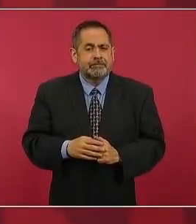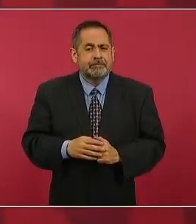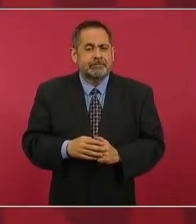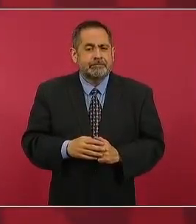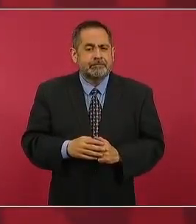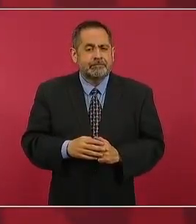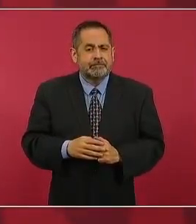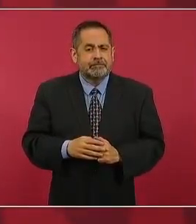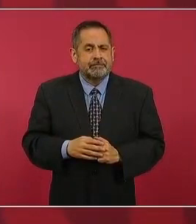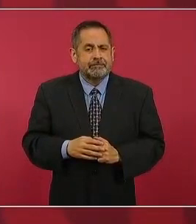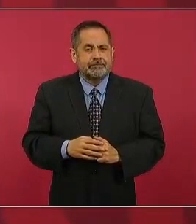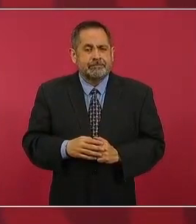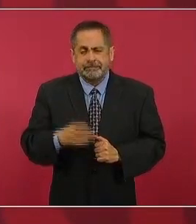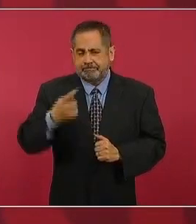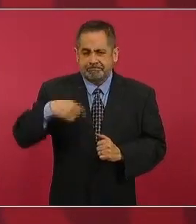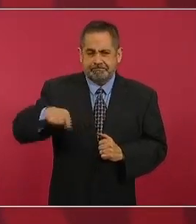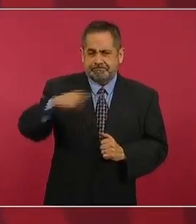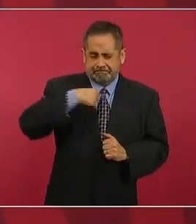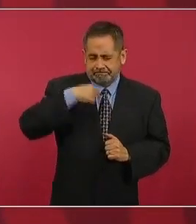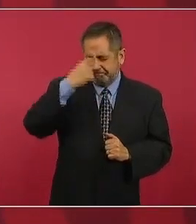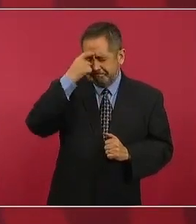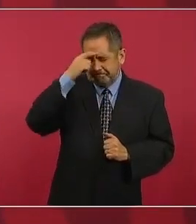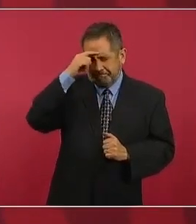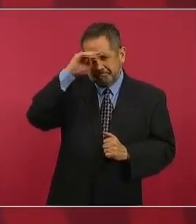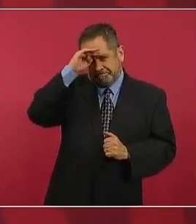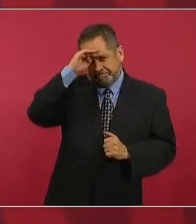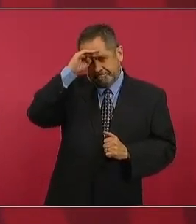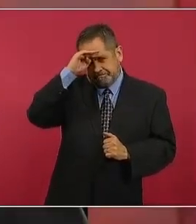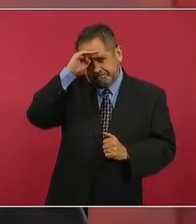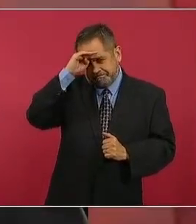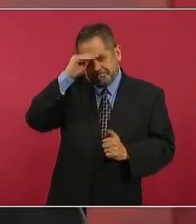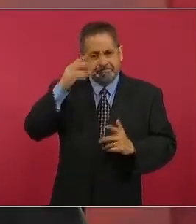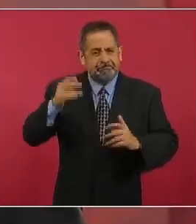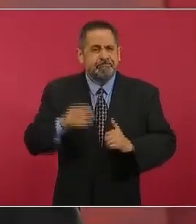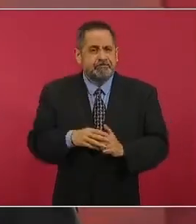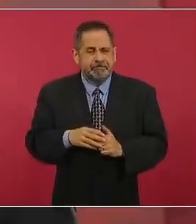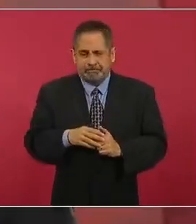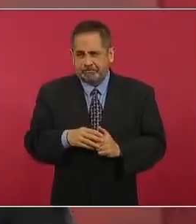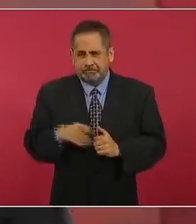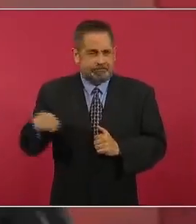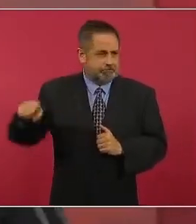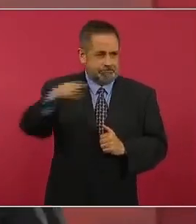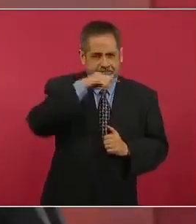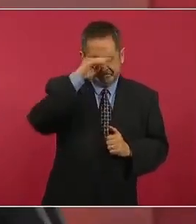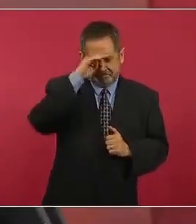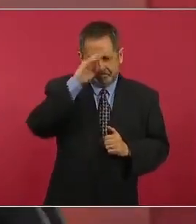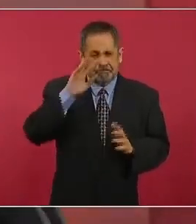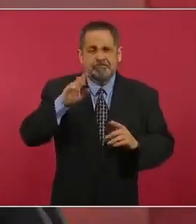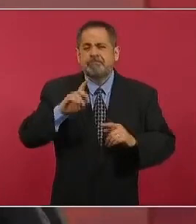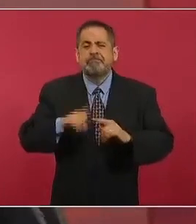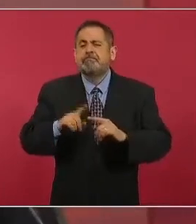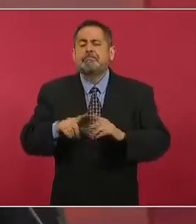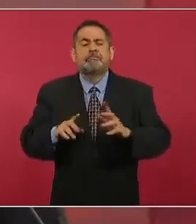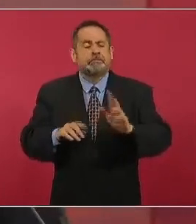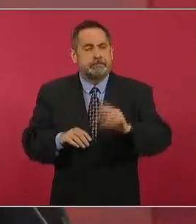pónganse a pensar o vamos todos a pensar que me diga